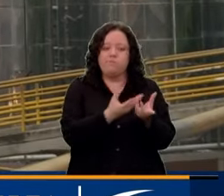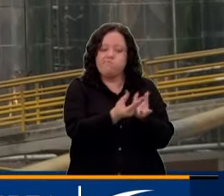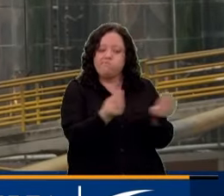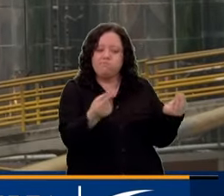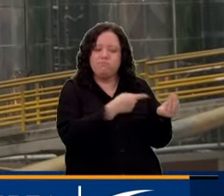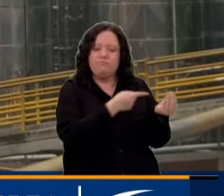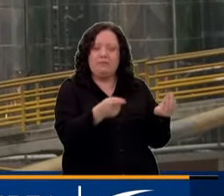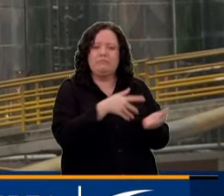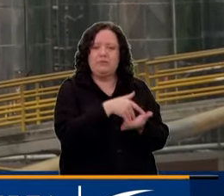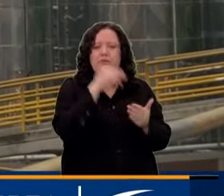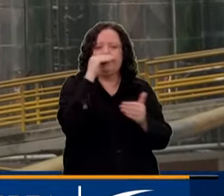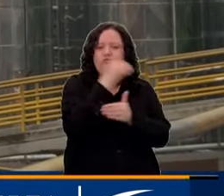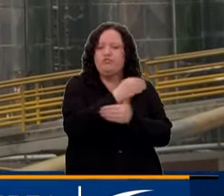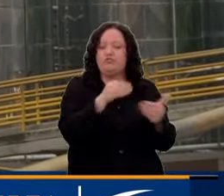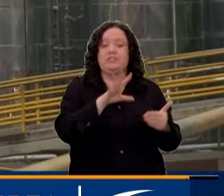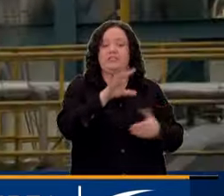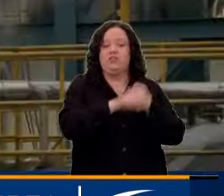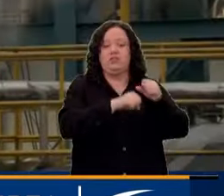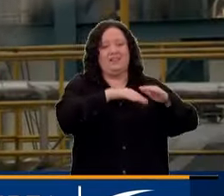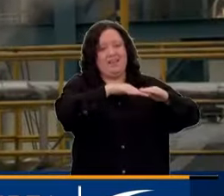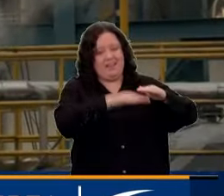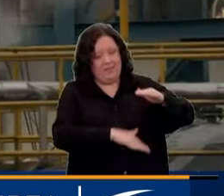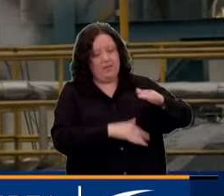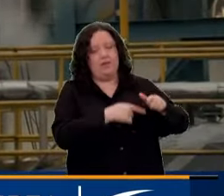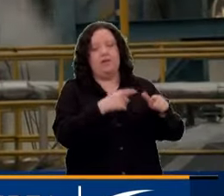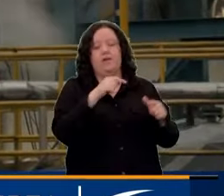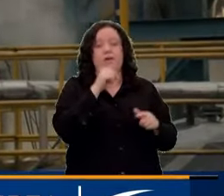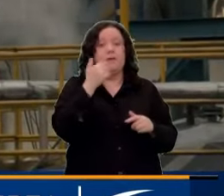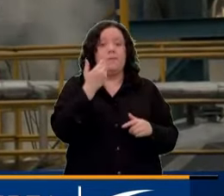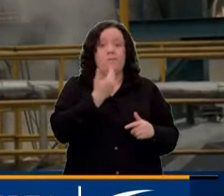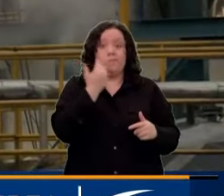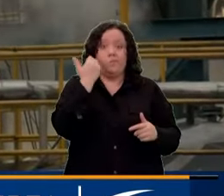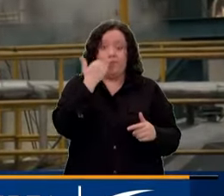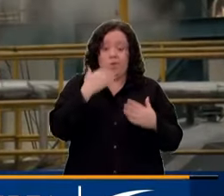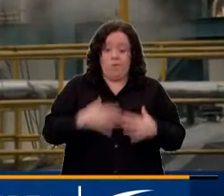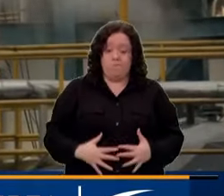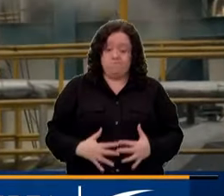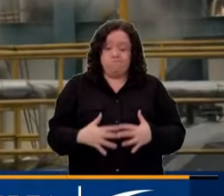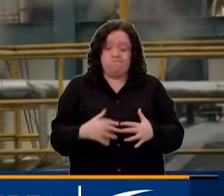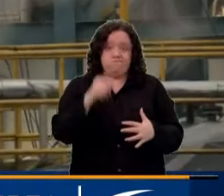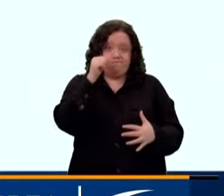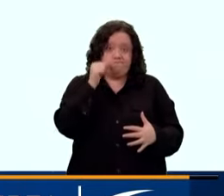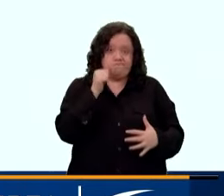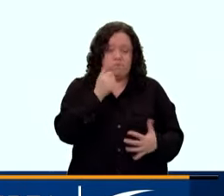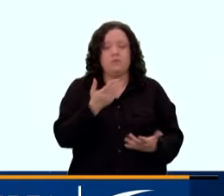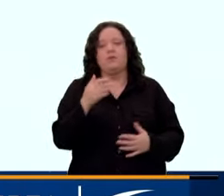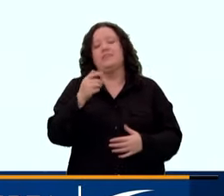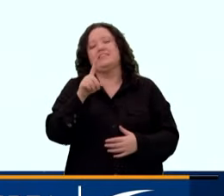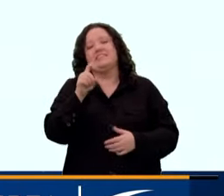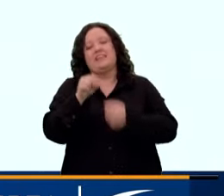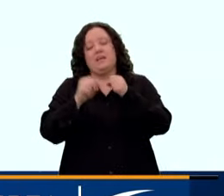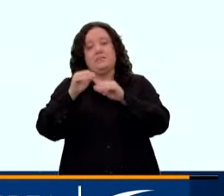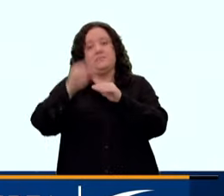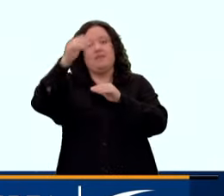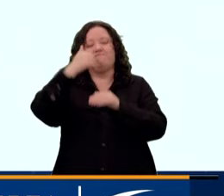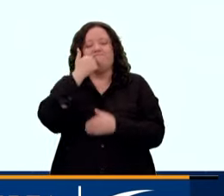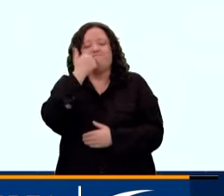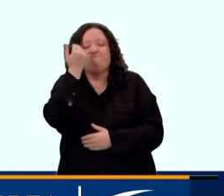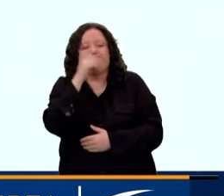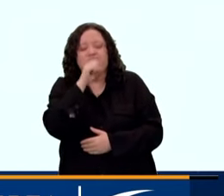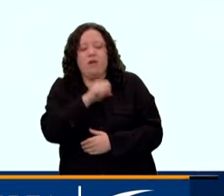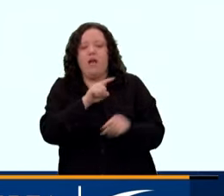vulnerables, a los niños menores de 5 años, a las mujeres gestantes, a los adultos de mayor de 60 años y a las personas que tienen alguna